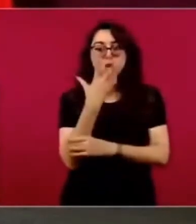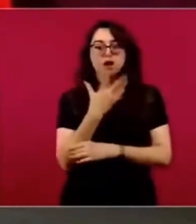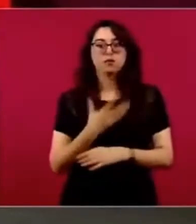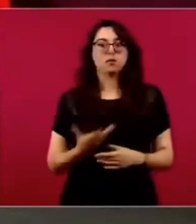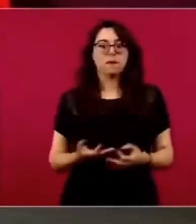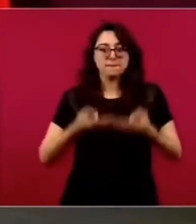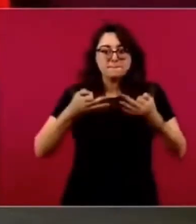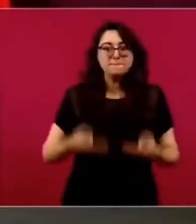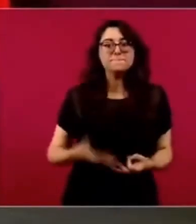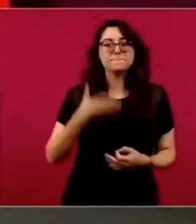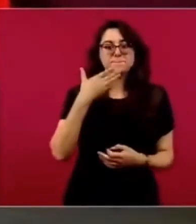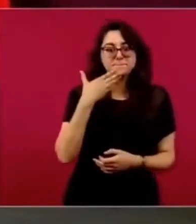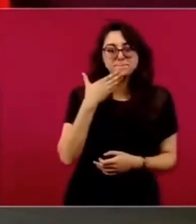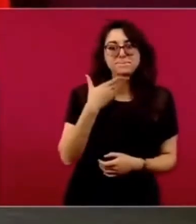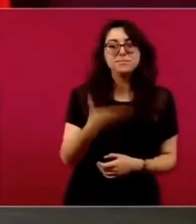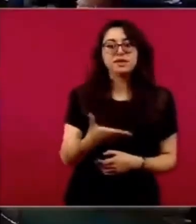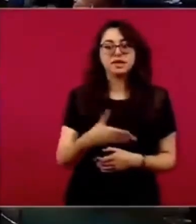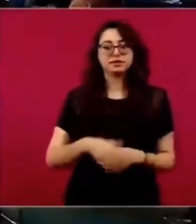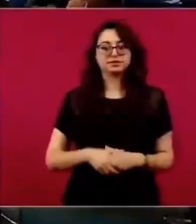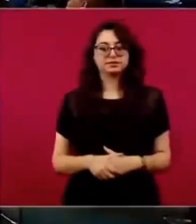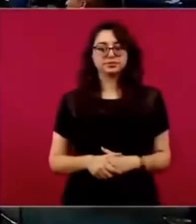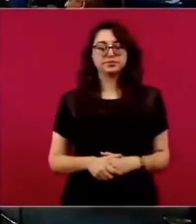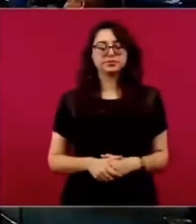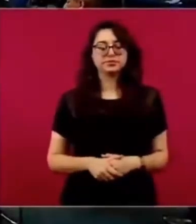y un nuevo Poder Ejecutivo.